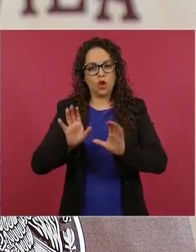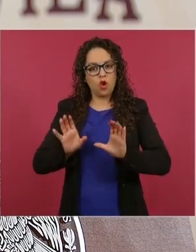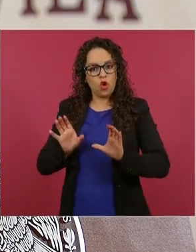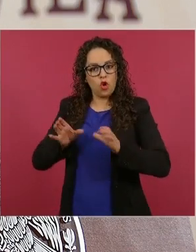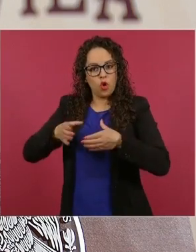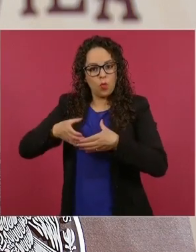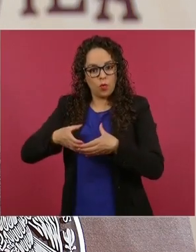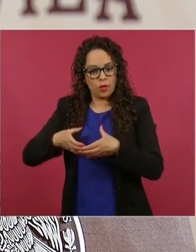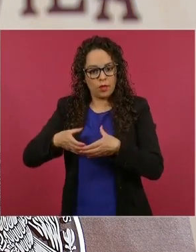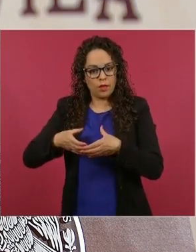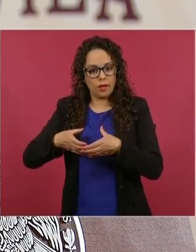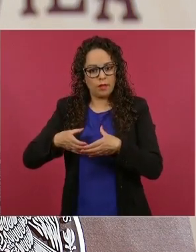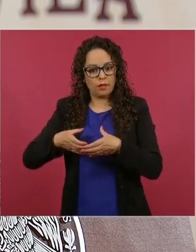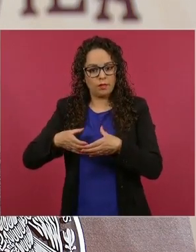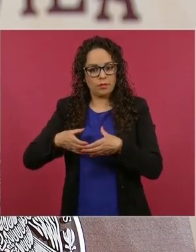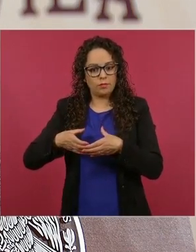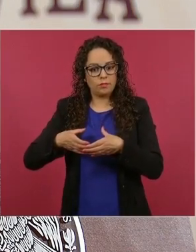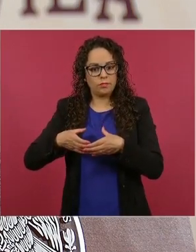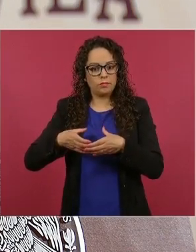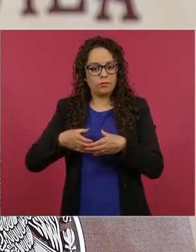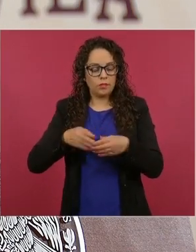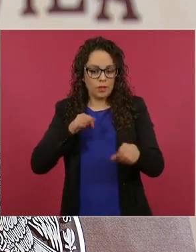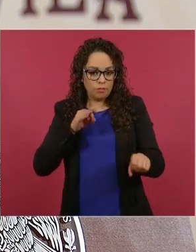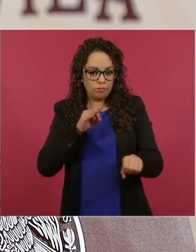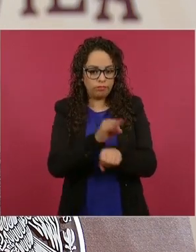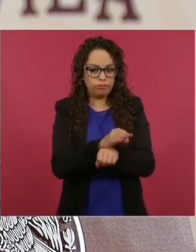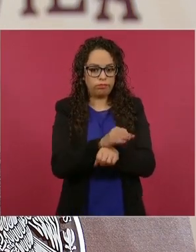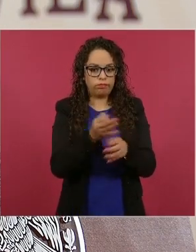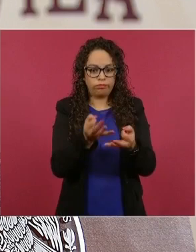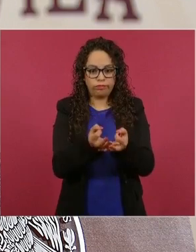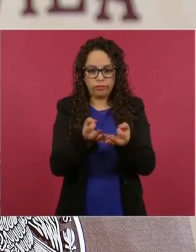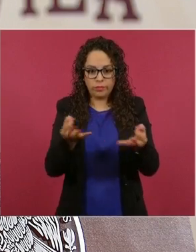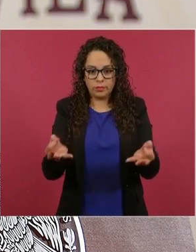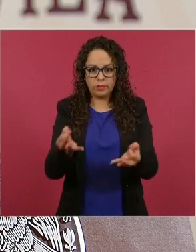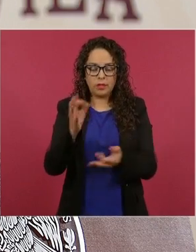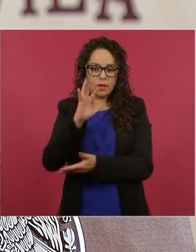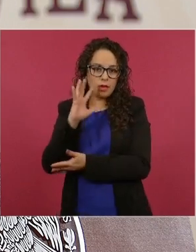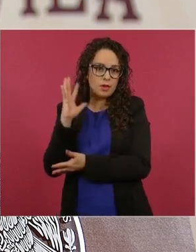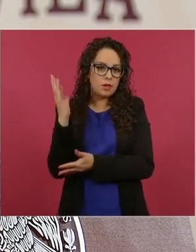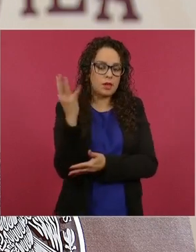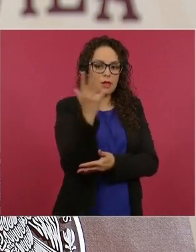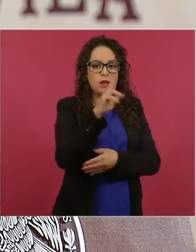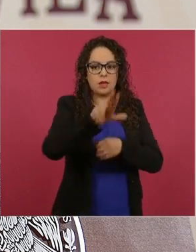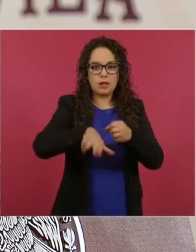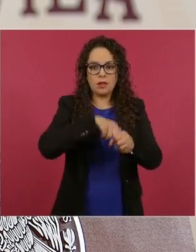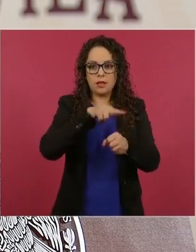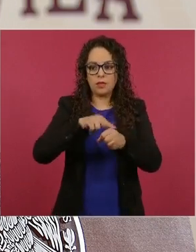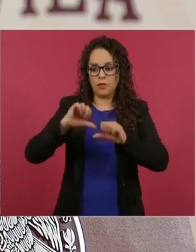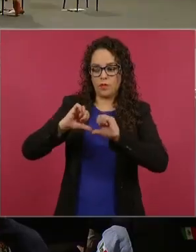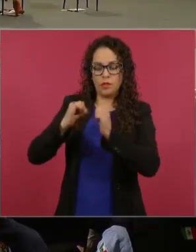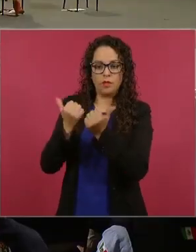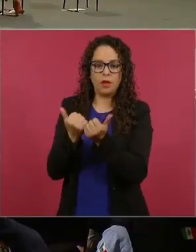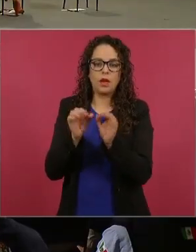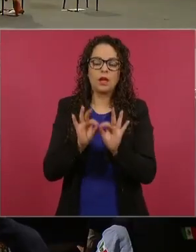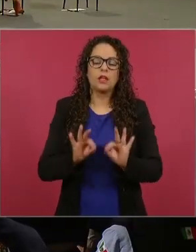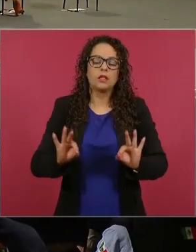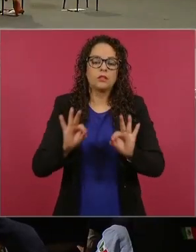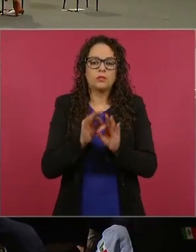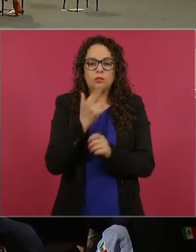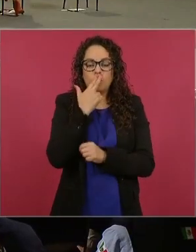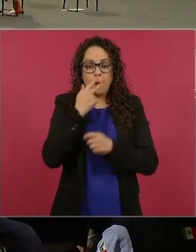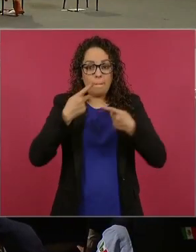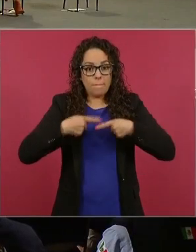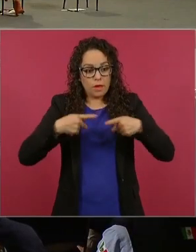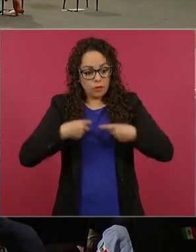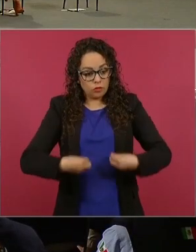herramienta de protección y defensa del territorio, las áreas naturales, es necesario alianzas con las comunidades y que se asuma